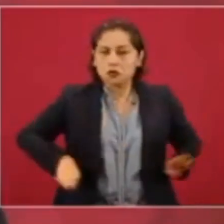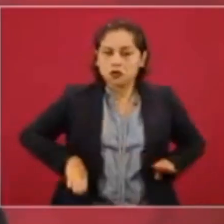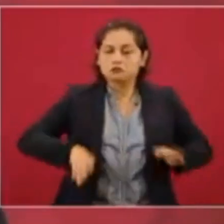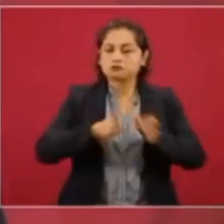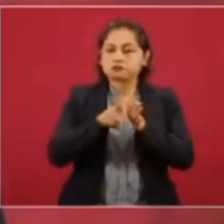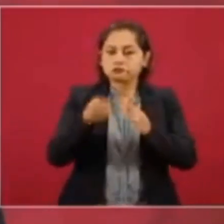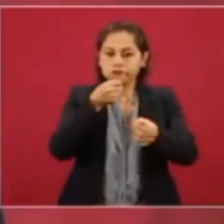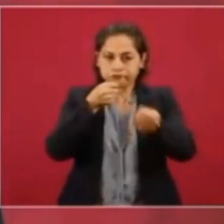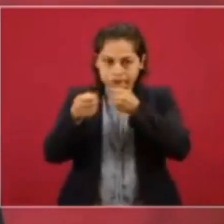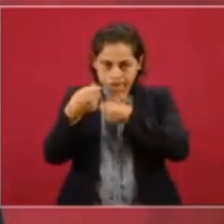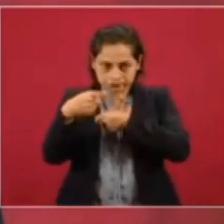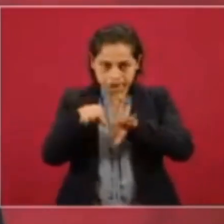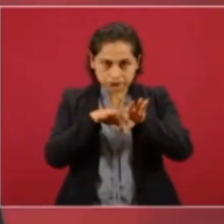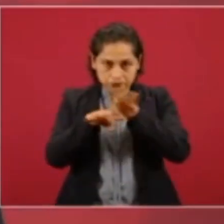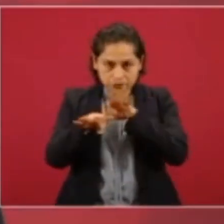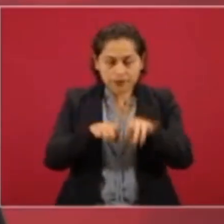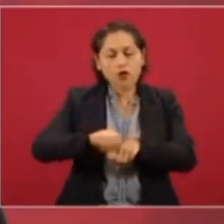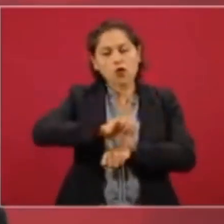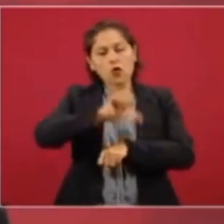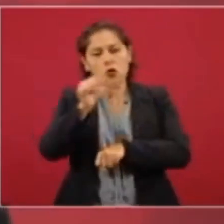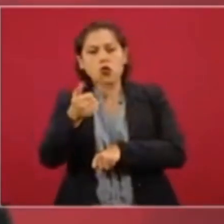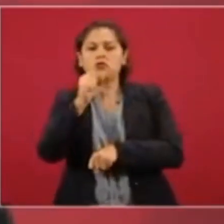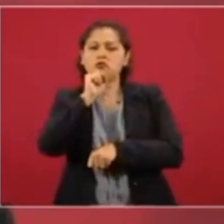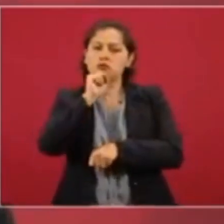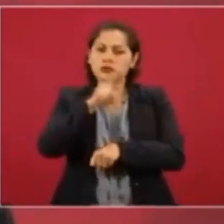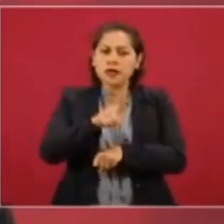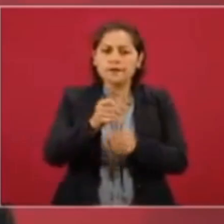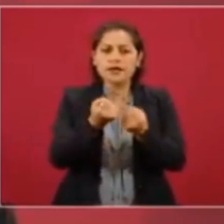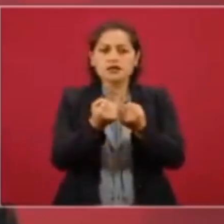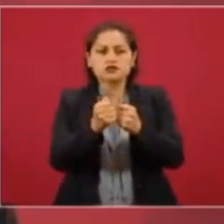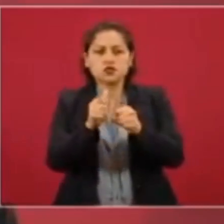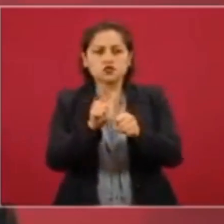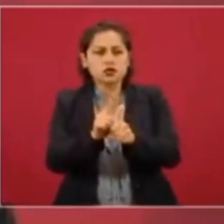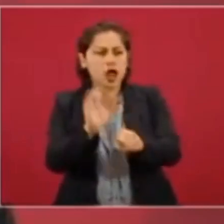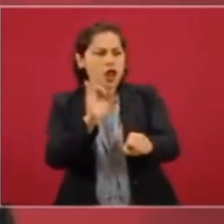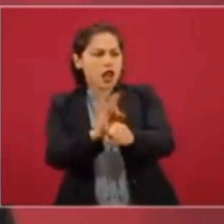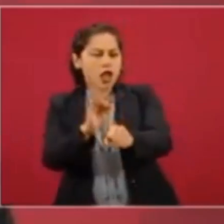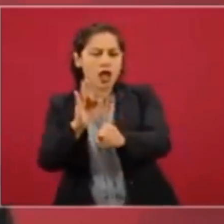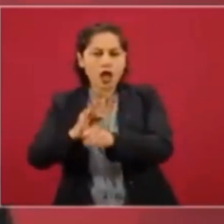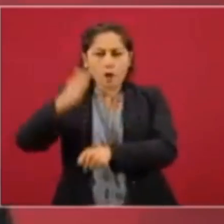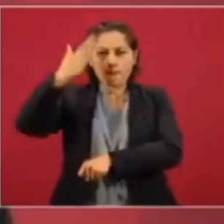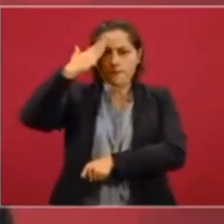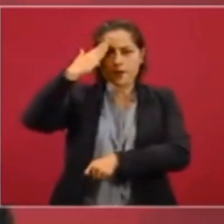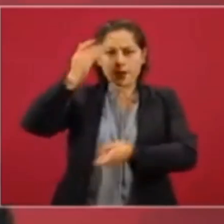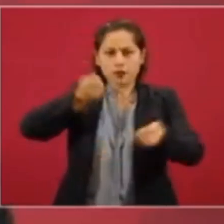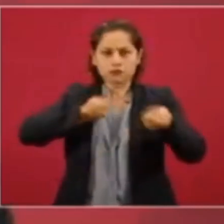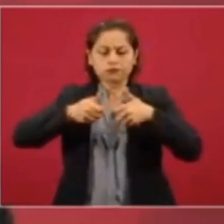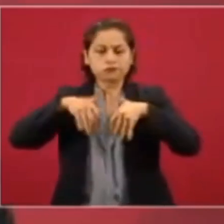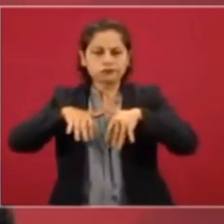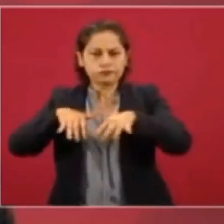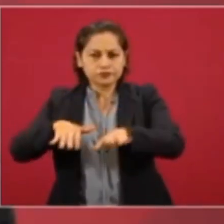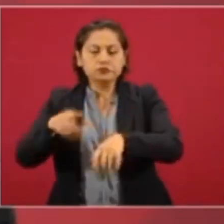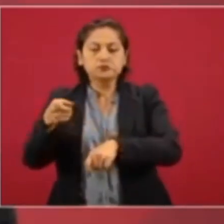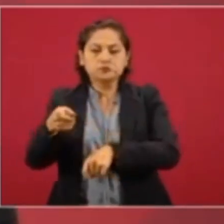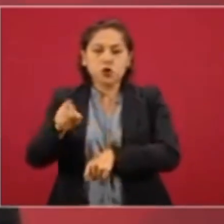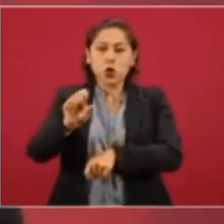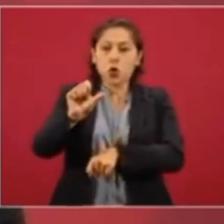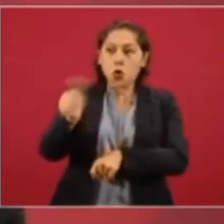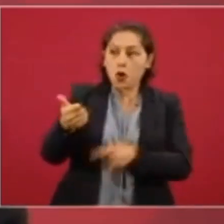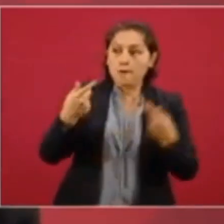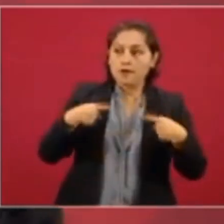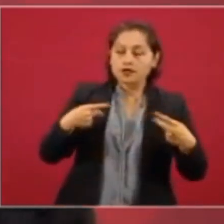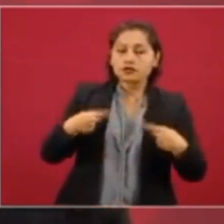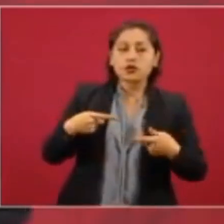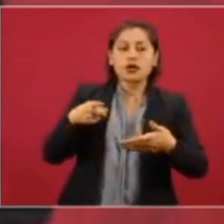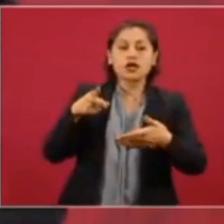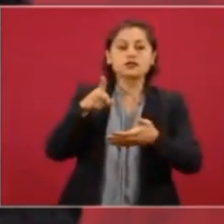sociales, a defensores de derechos humanos. Esto es lo que hace